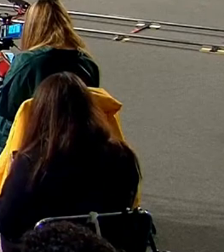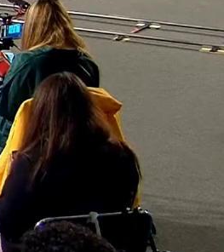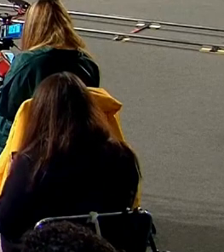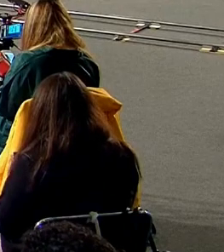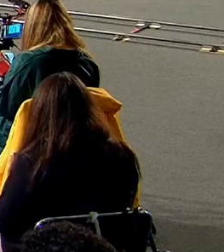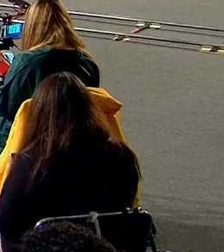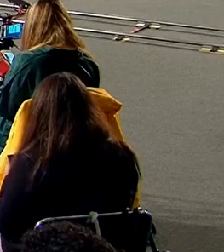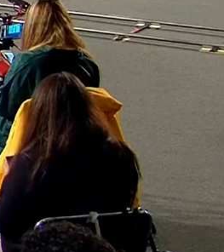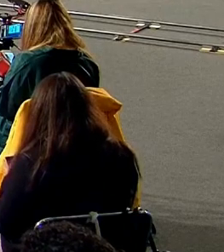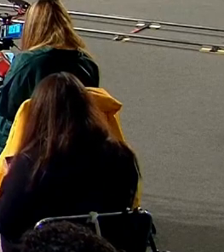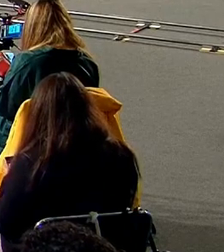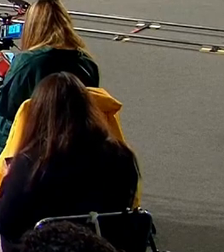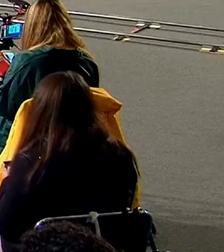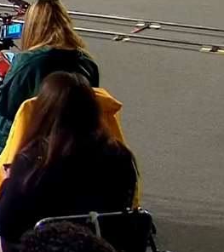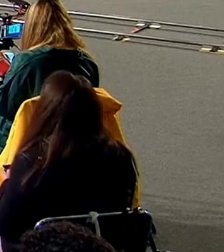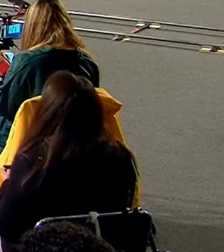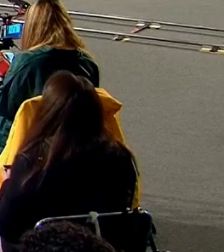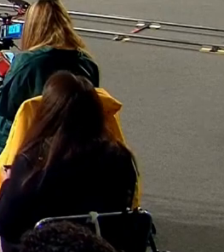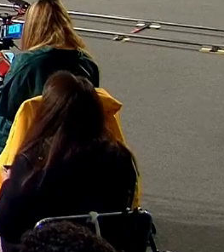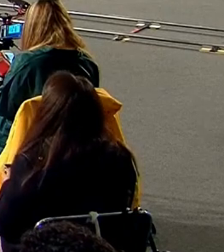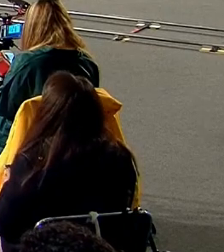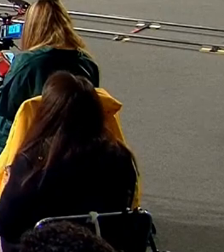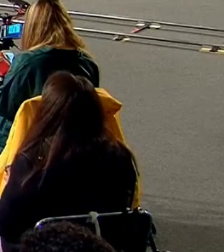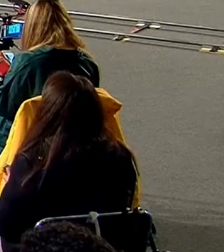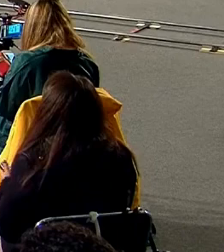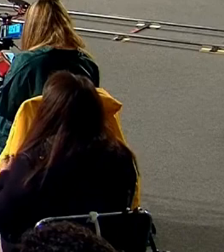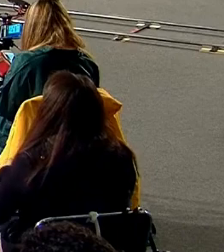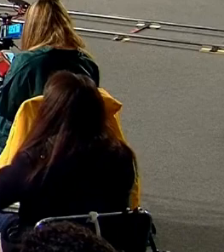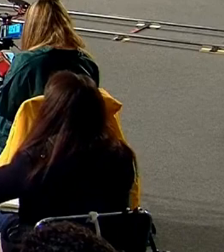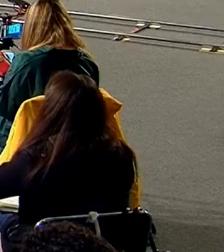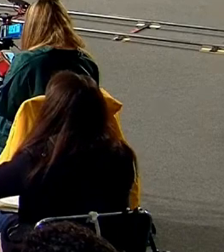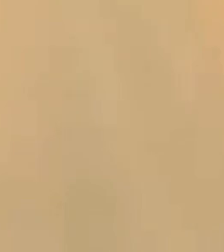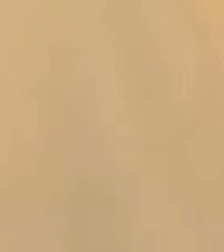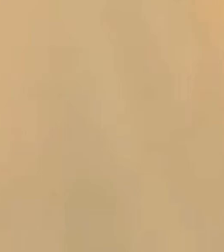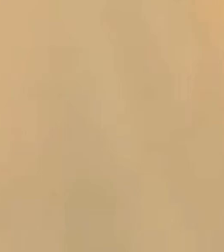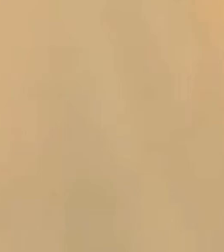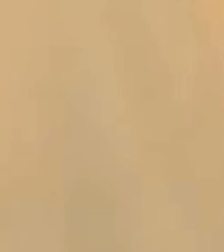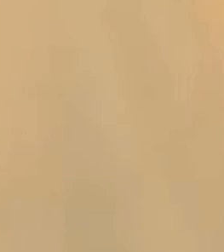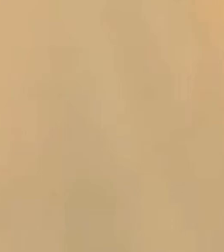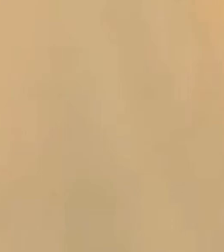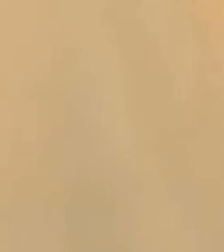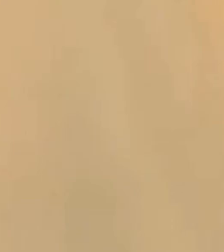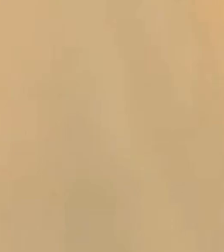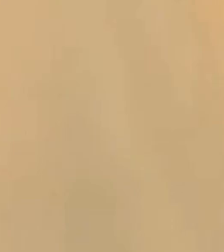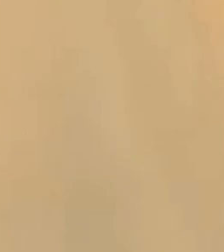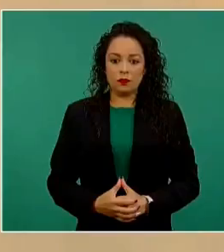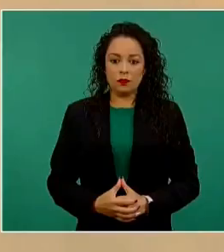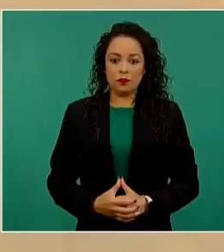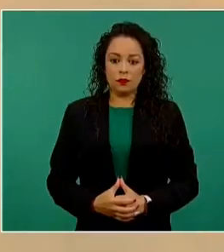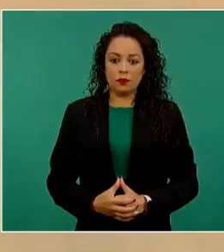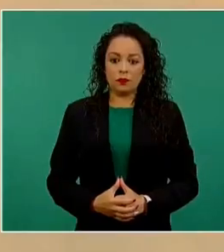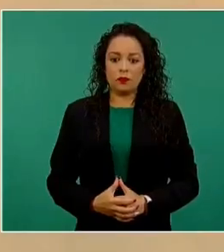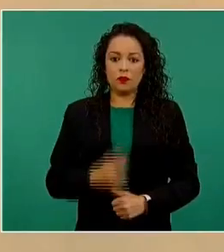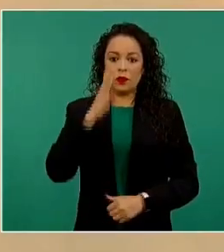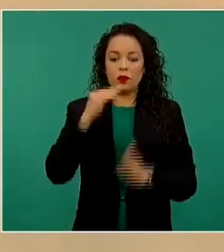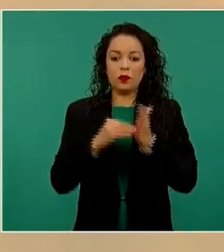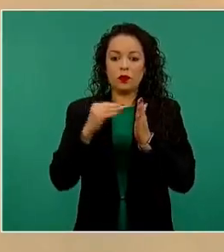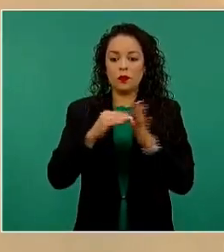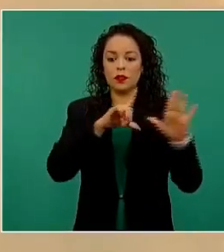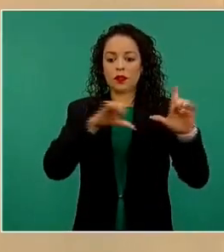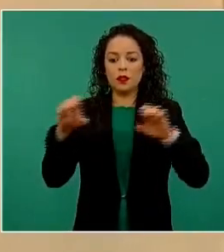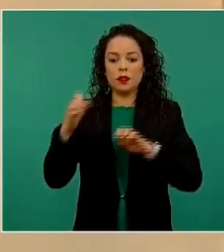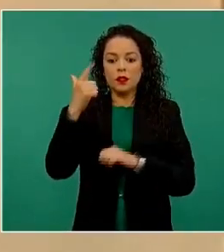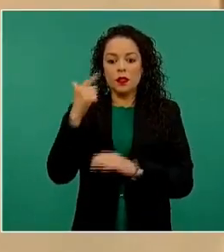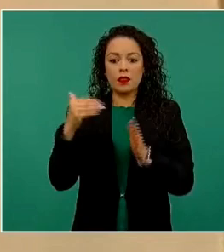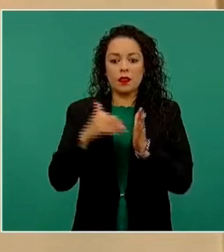viernes 29 de octubre se distribuyeron 4 millones 312 mil 760 dosis